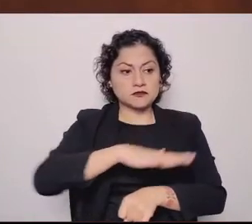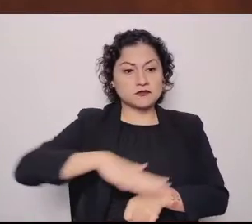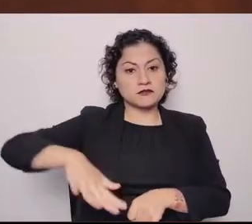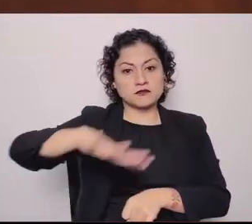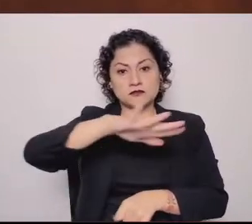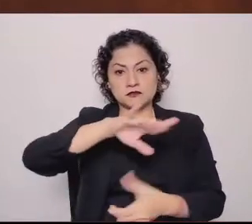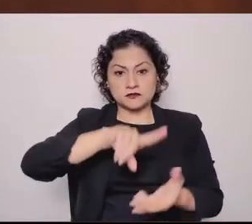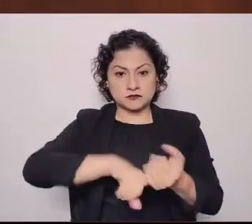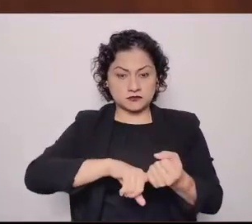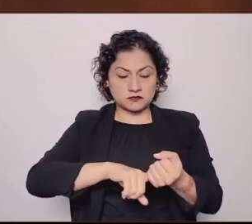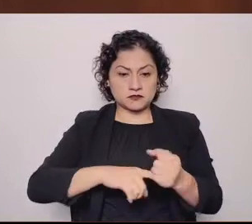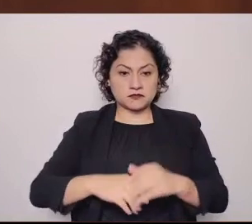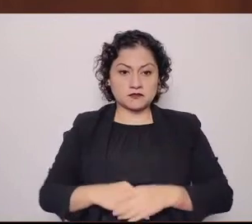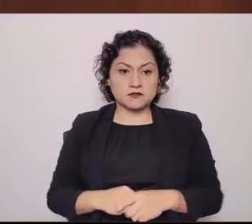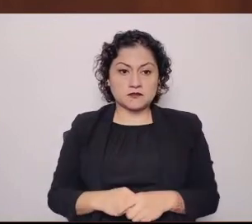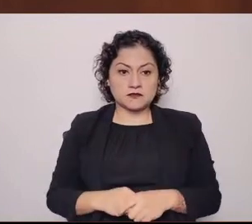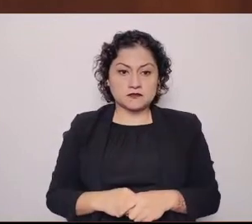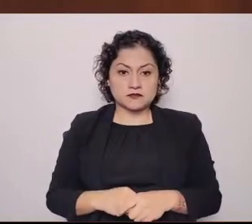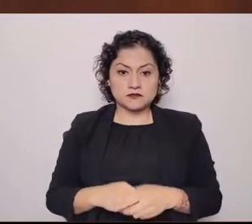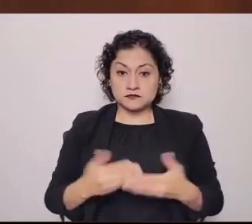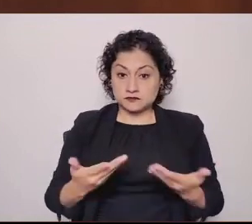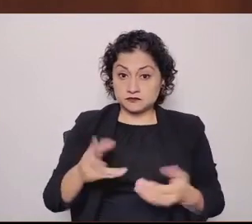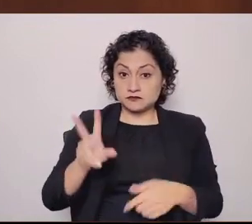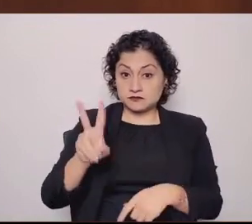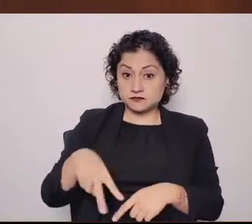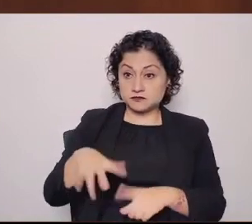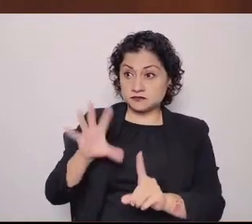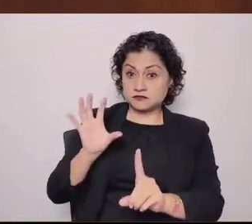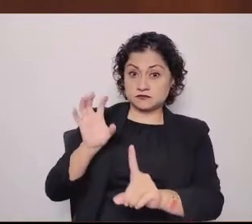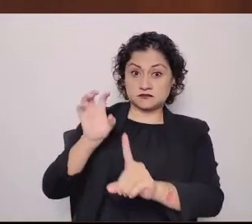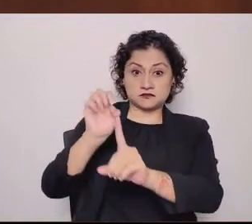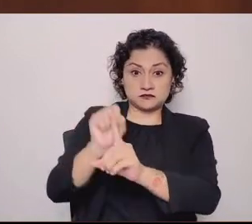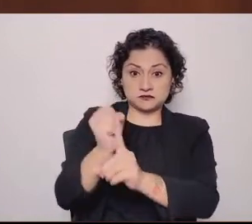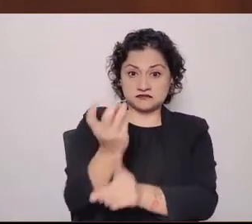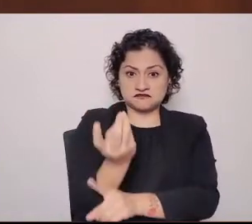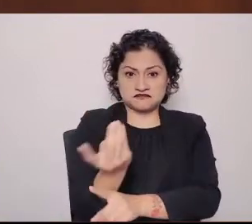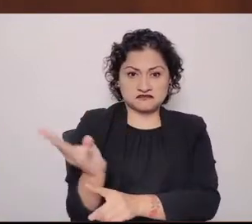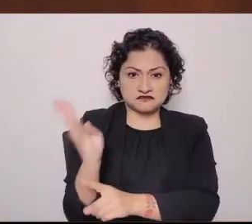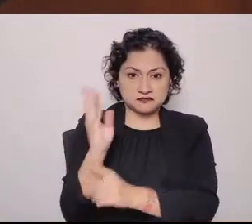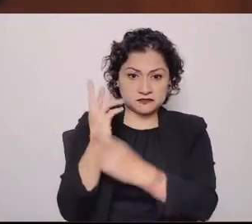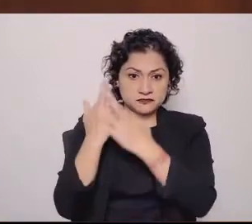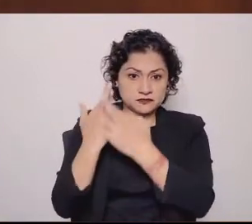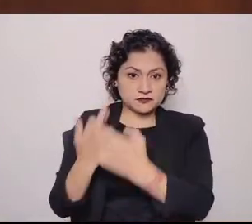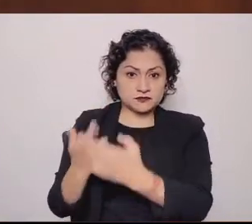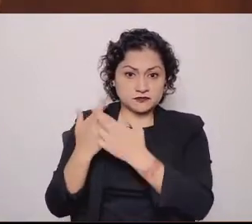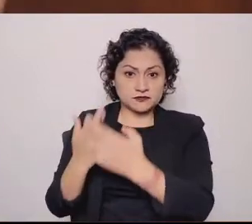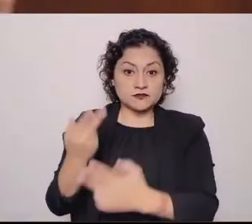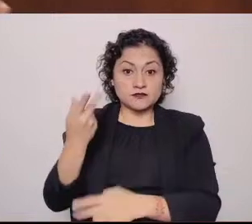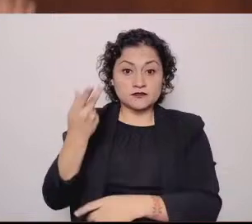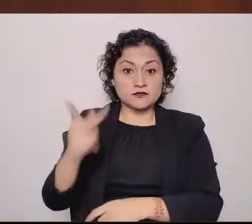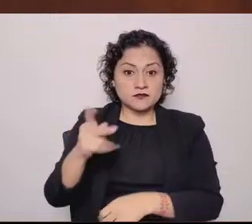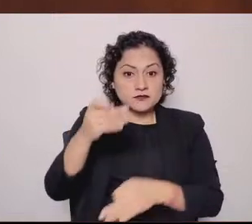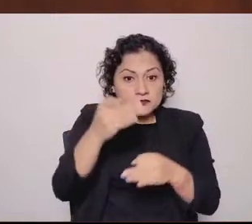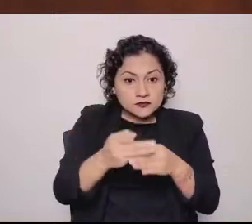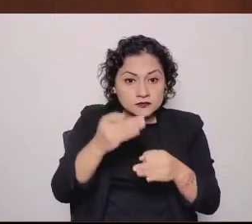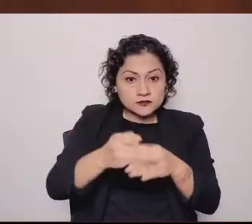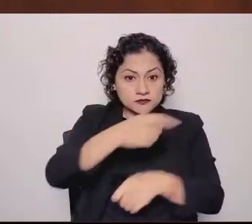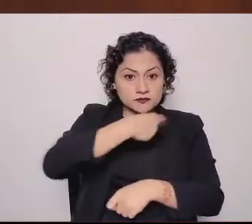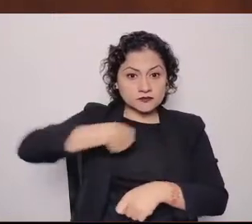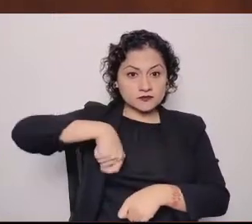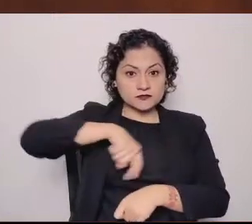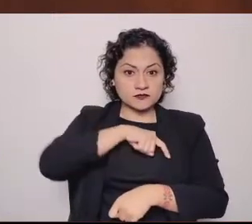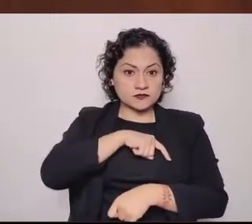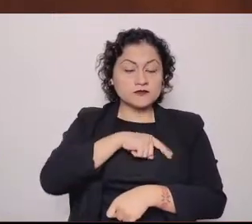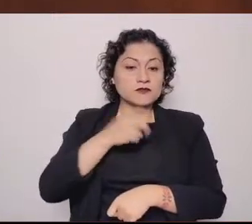Los retos sobran la voluntad con la que cada uno de nosotros que estamos aquí se sume